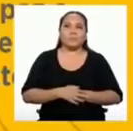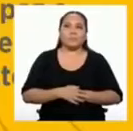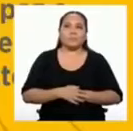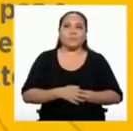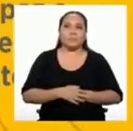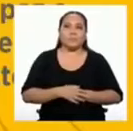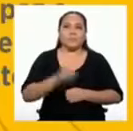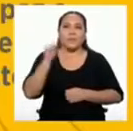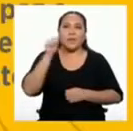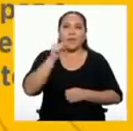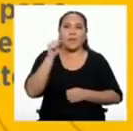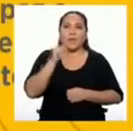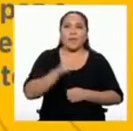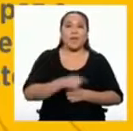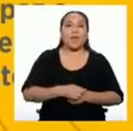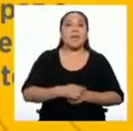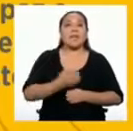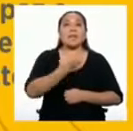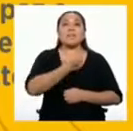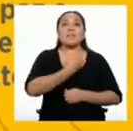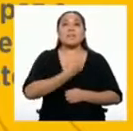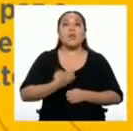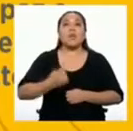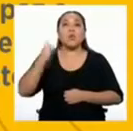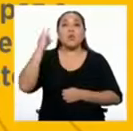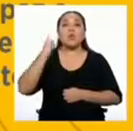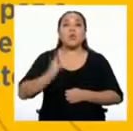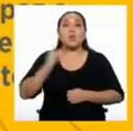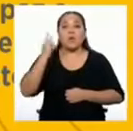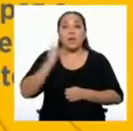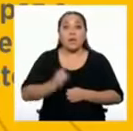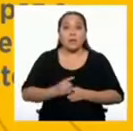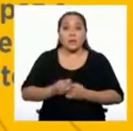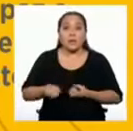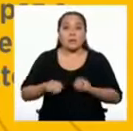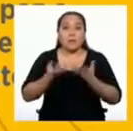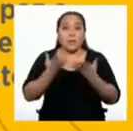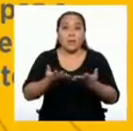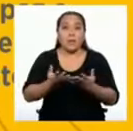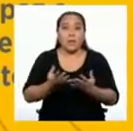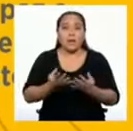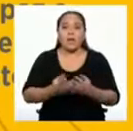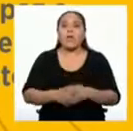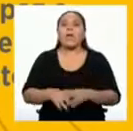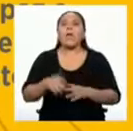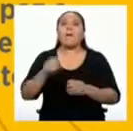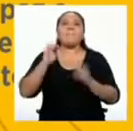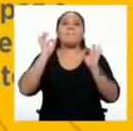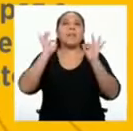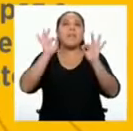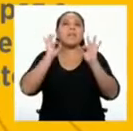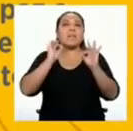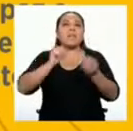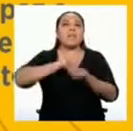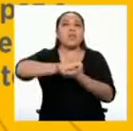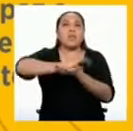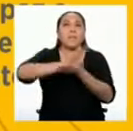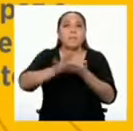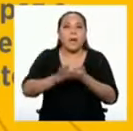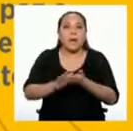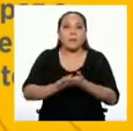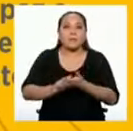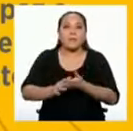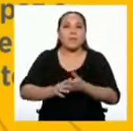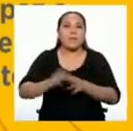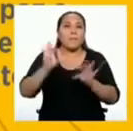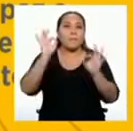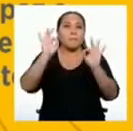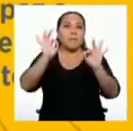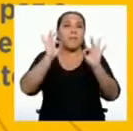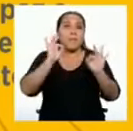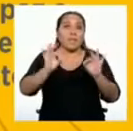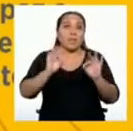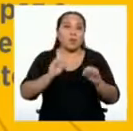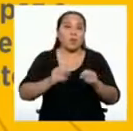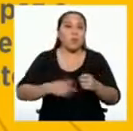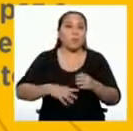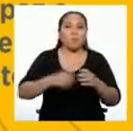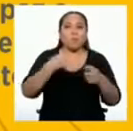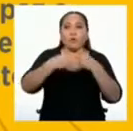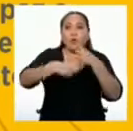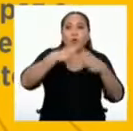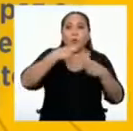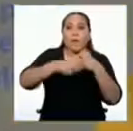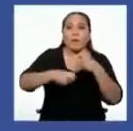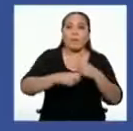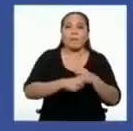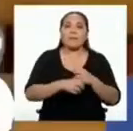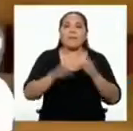El estado de emergencia se decreta en caso de perturbación de la paz o el orden interno, de catástrofe o de graves circunstancias que